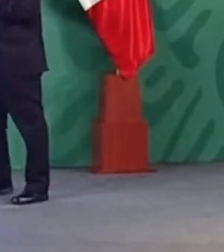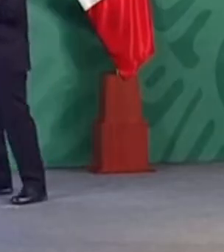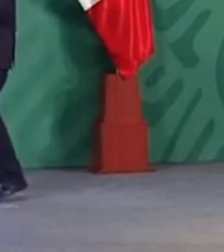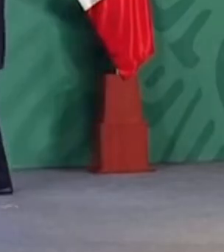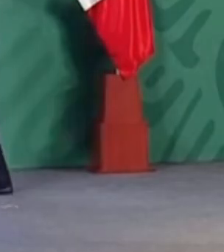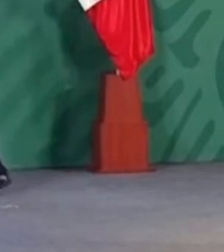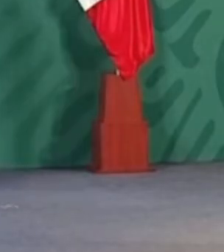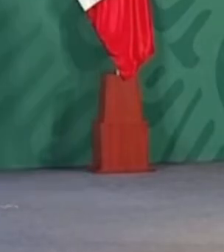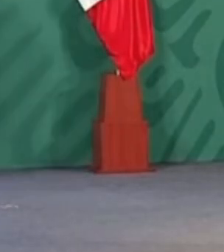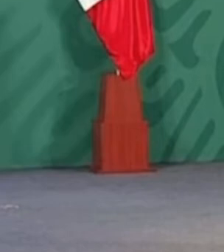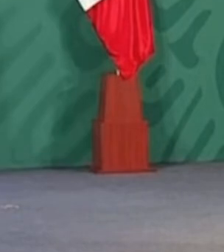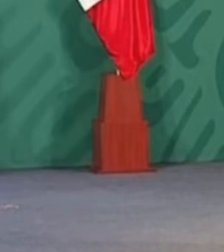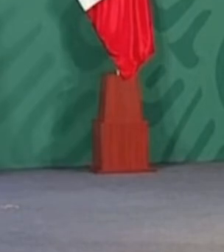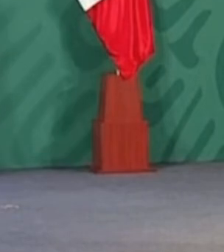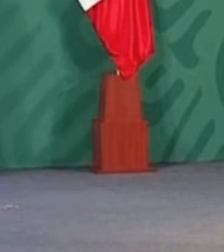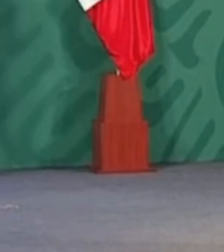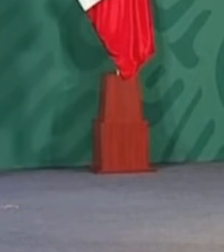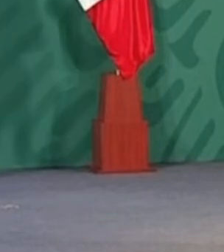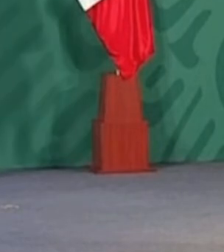Menores.